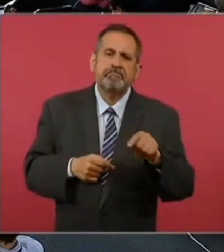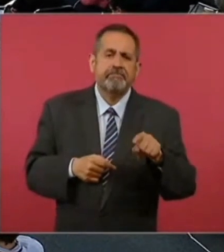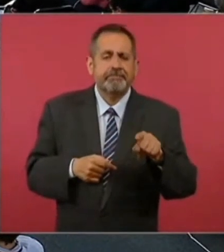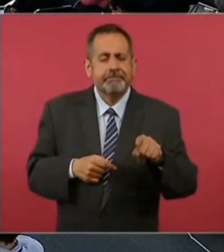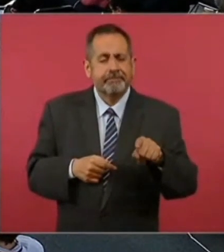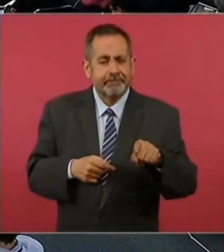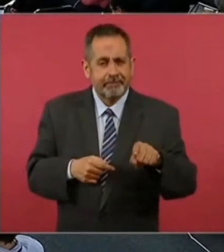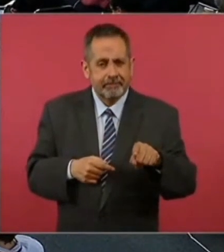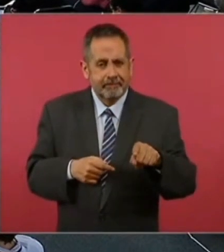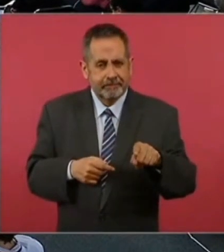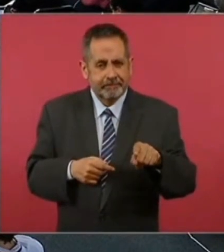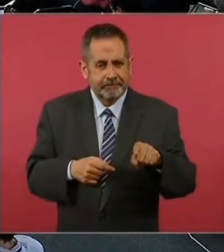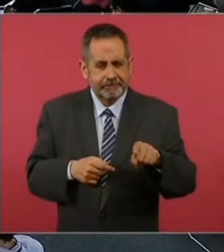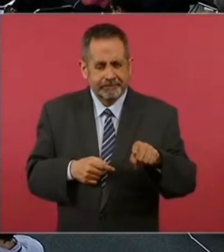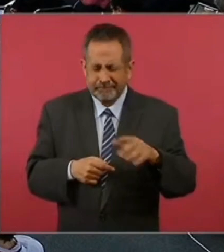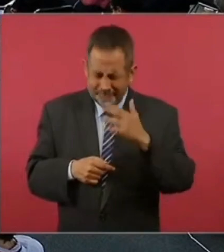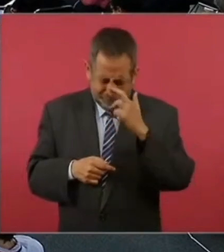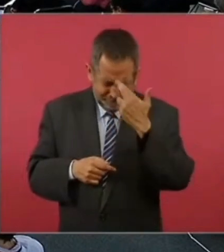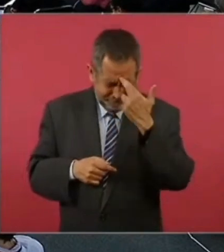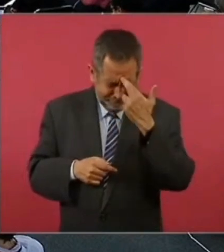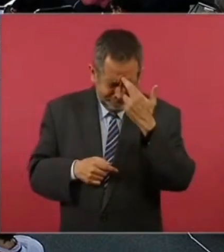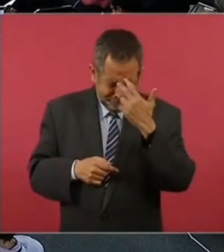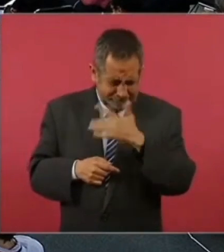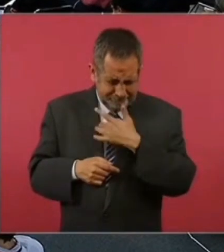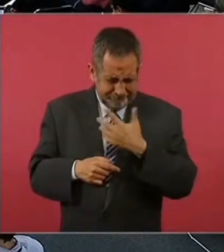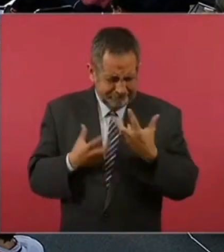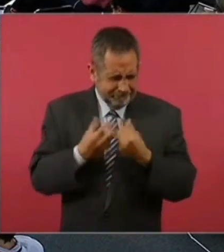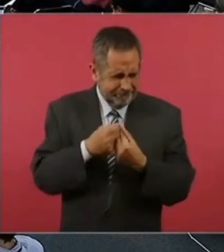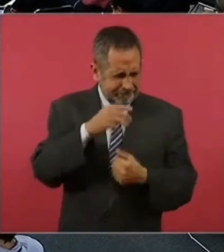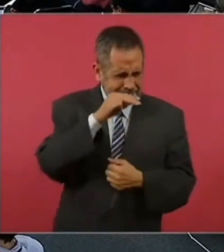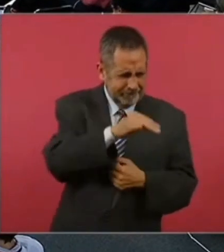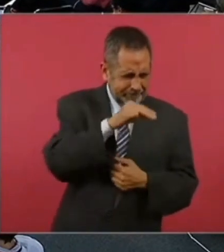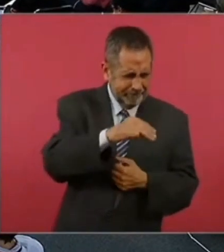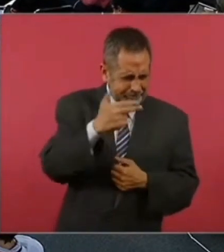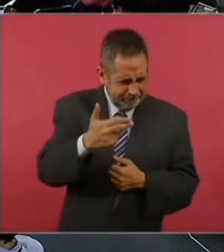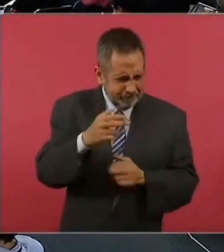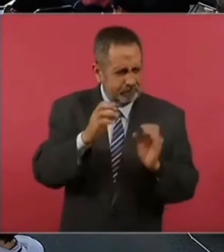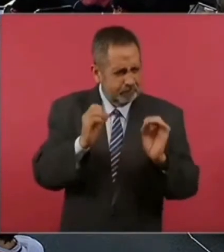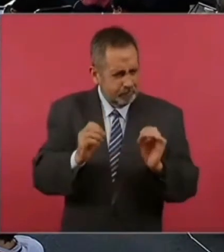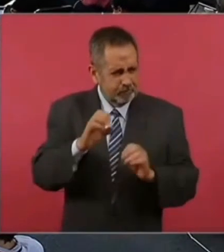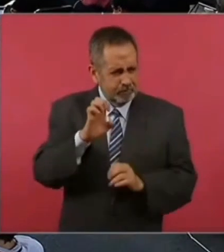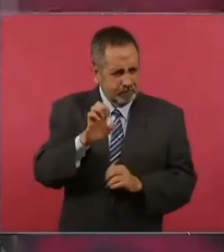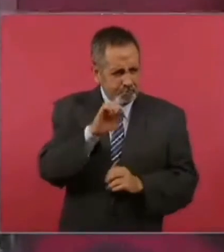no sé si de la Madrid o Cedillo,